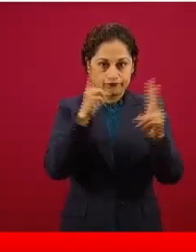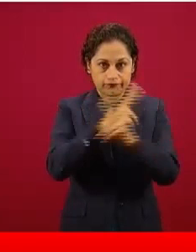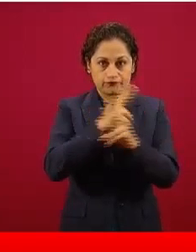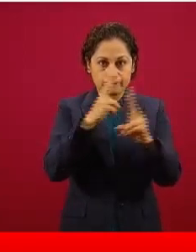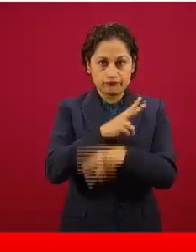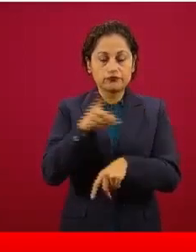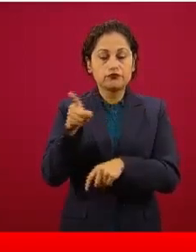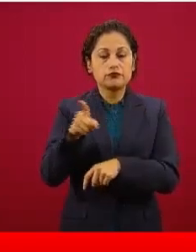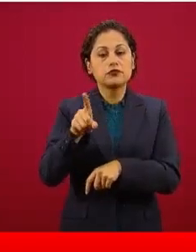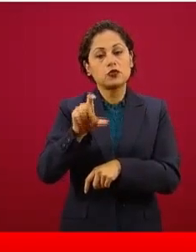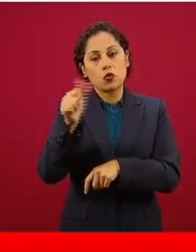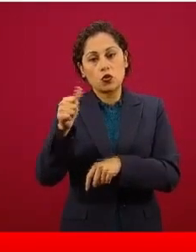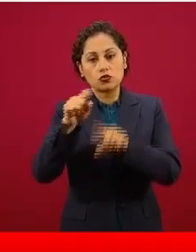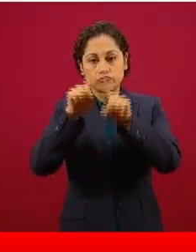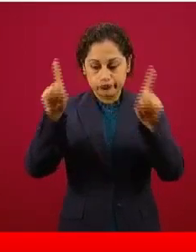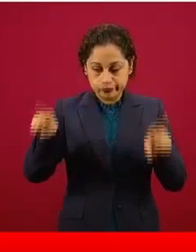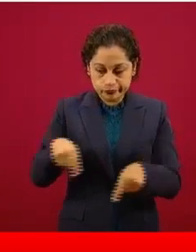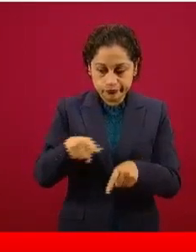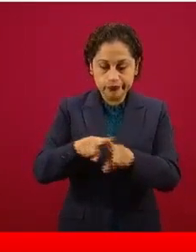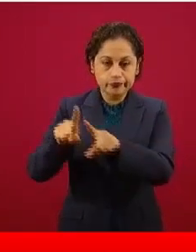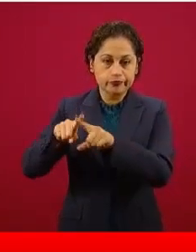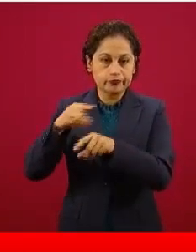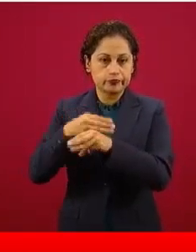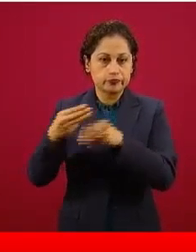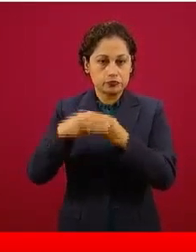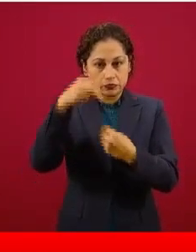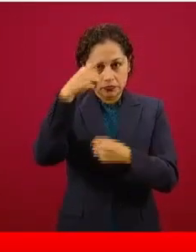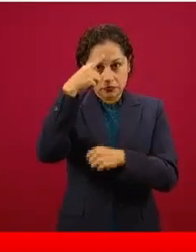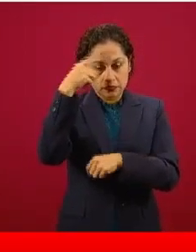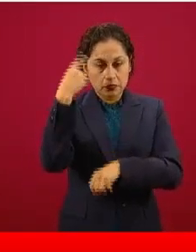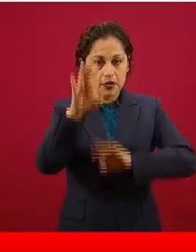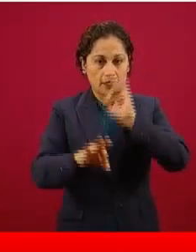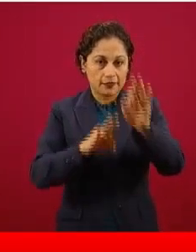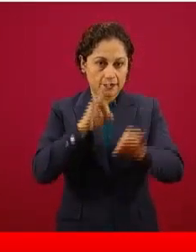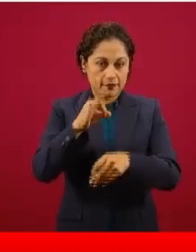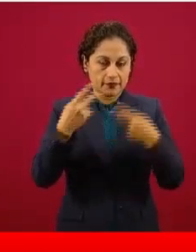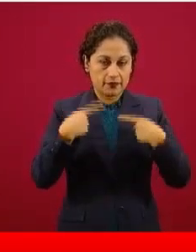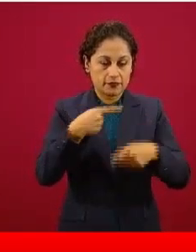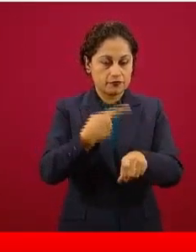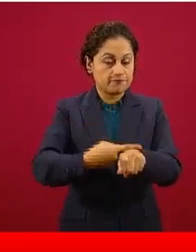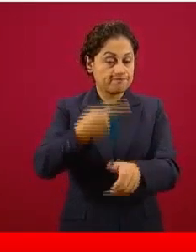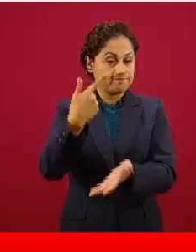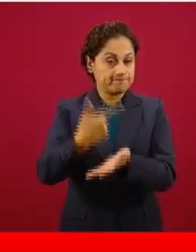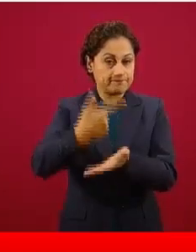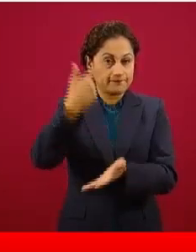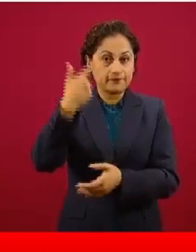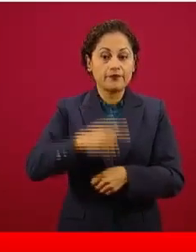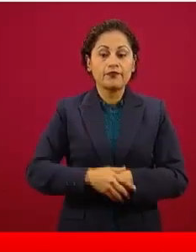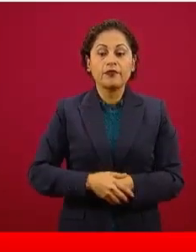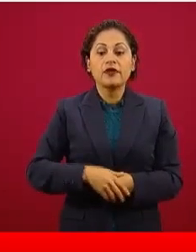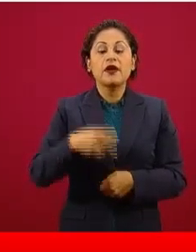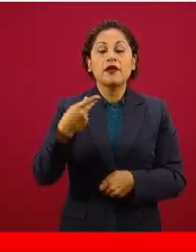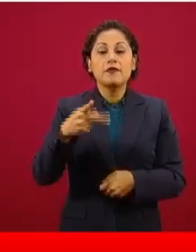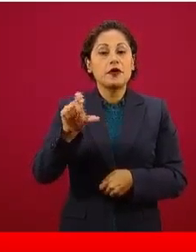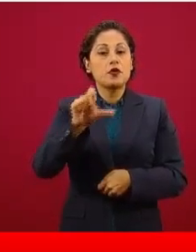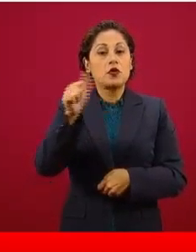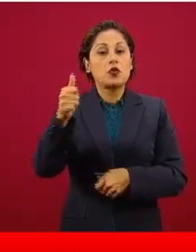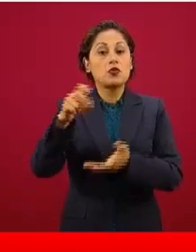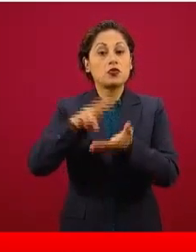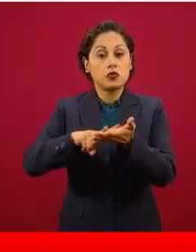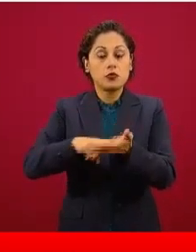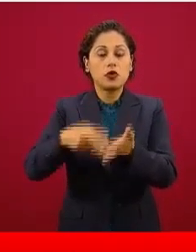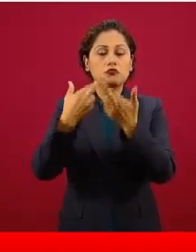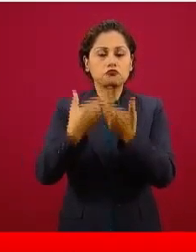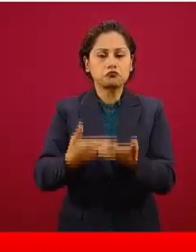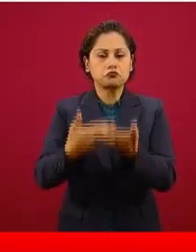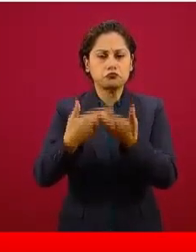de la atención crítica. Y vemos también que tenemos todavía una reserva suficiente para el manejo de esta enfermedad en todas las entidades